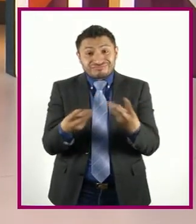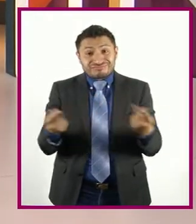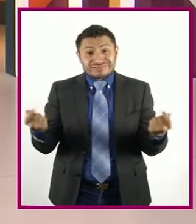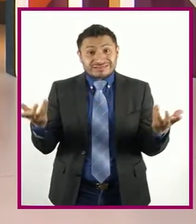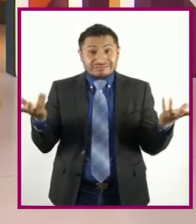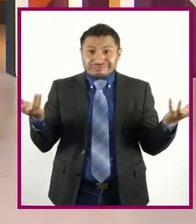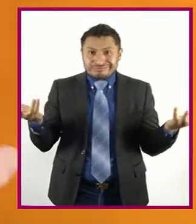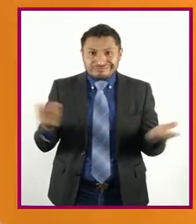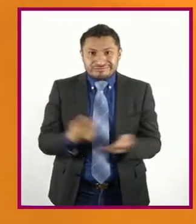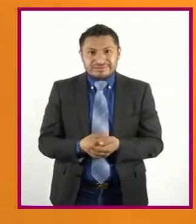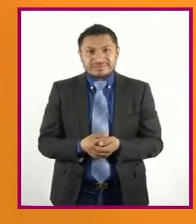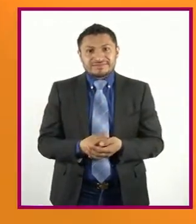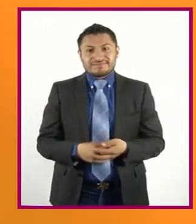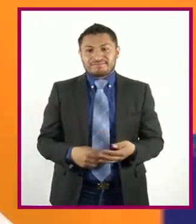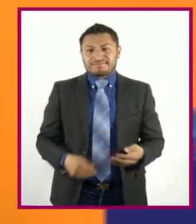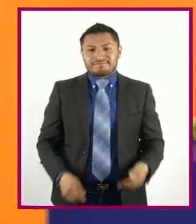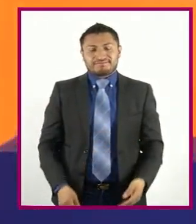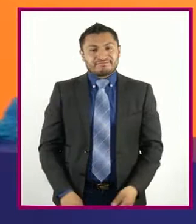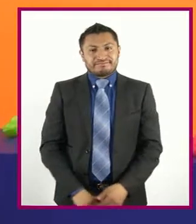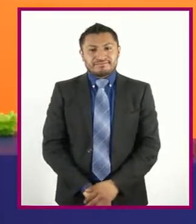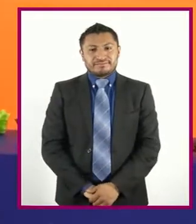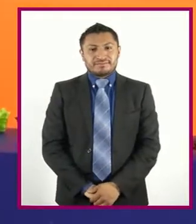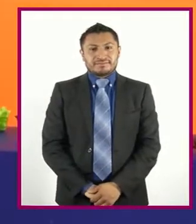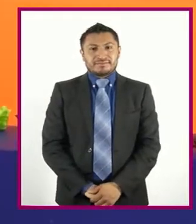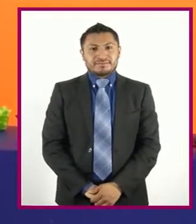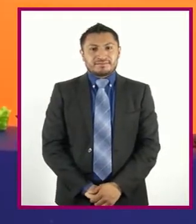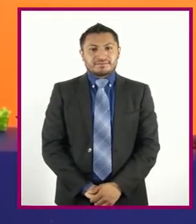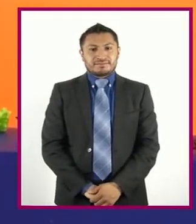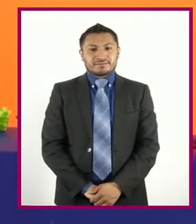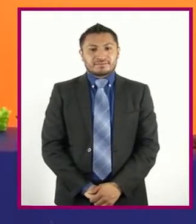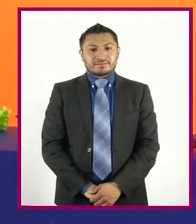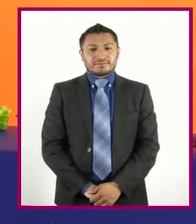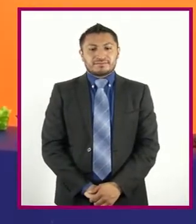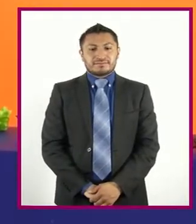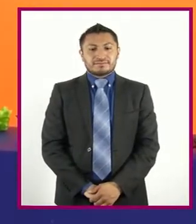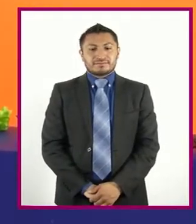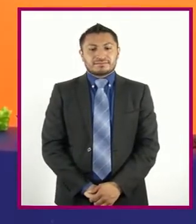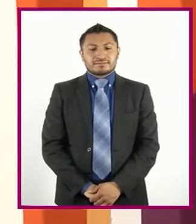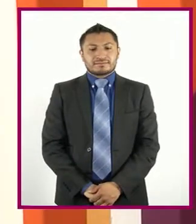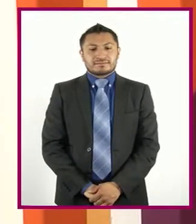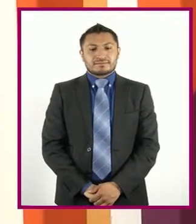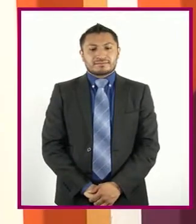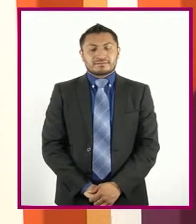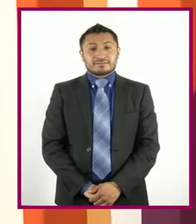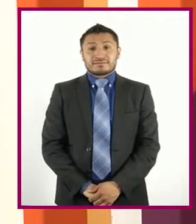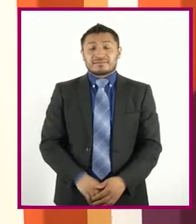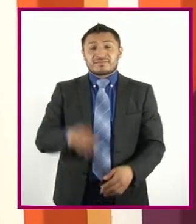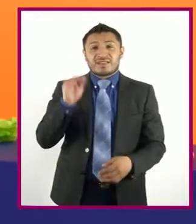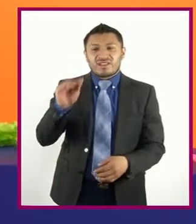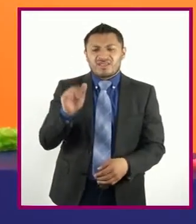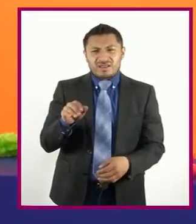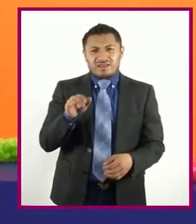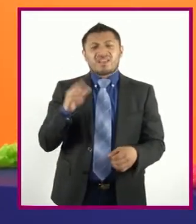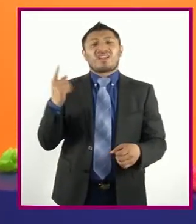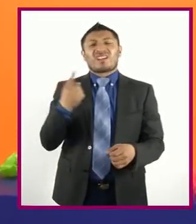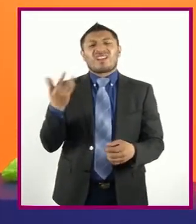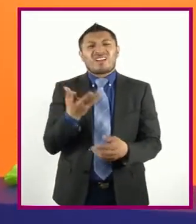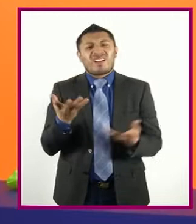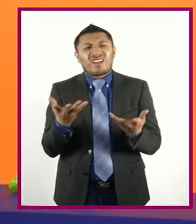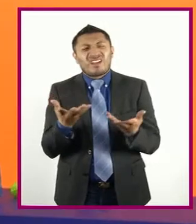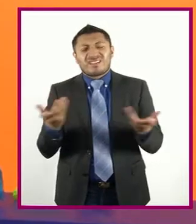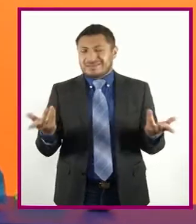Mari! ¿Pero qué estás haciendo?